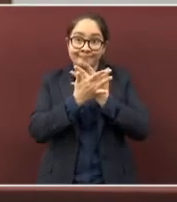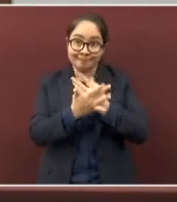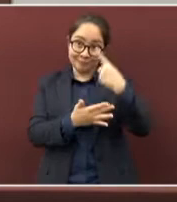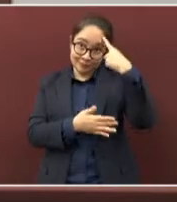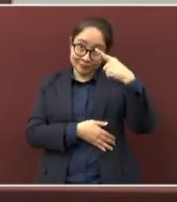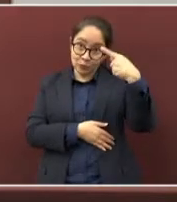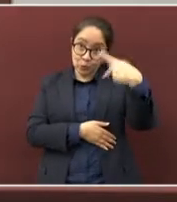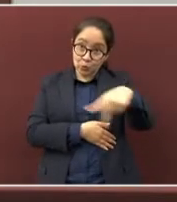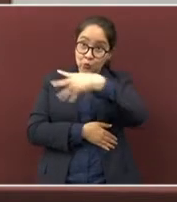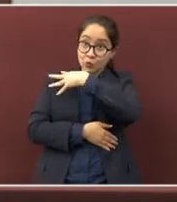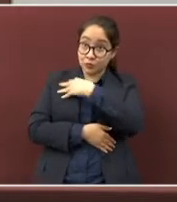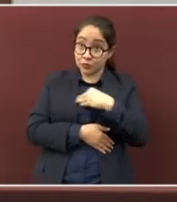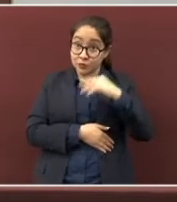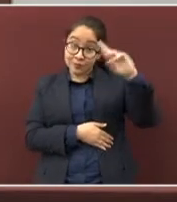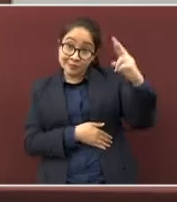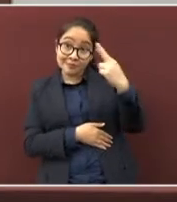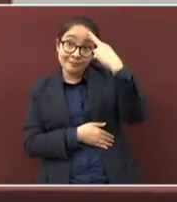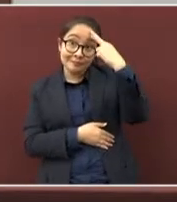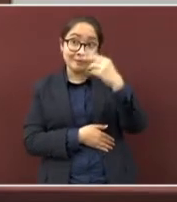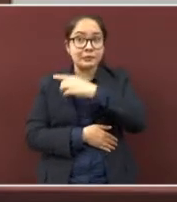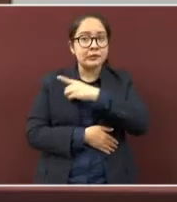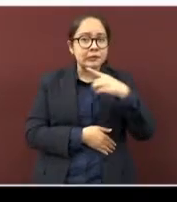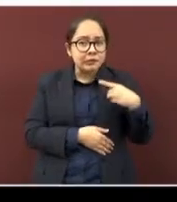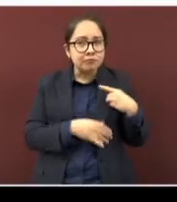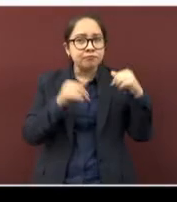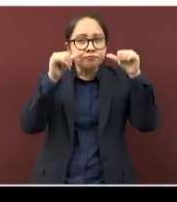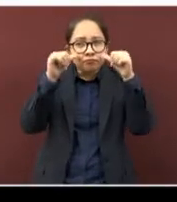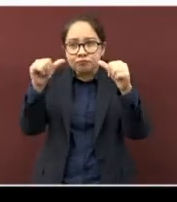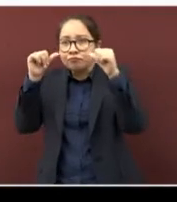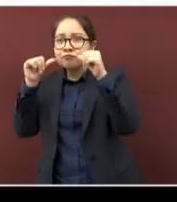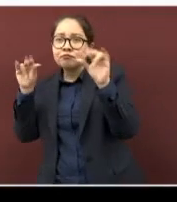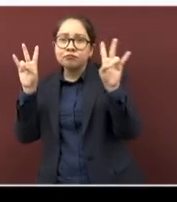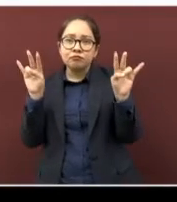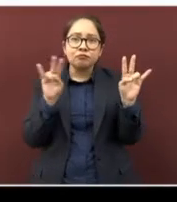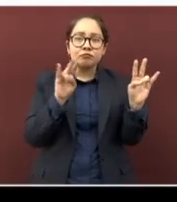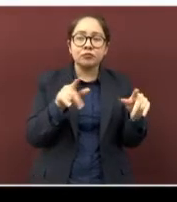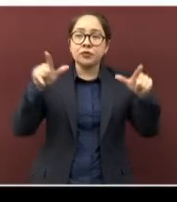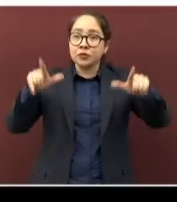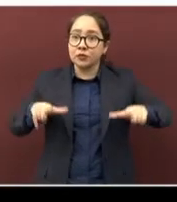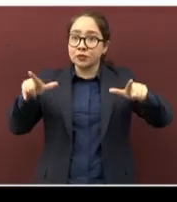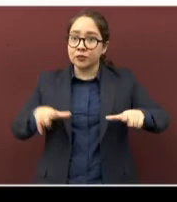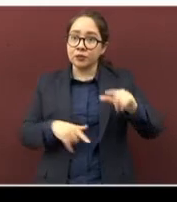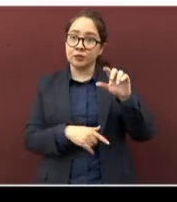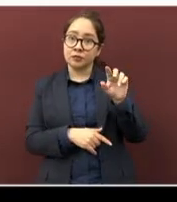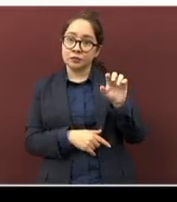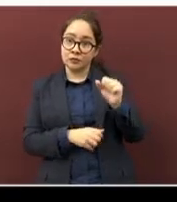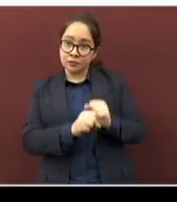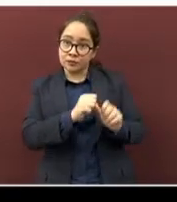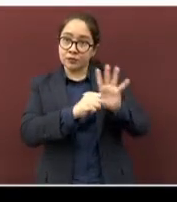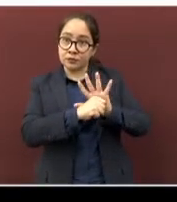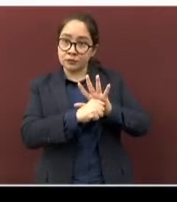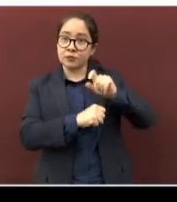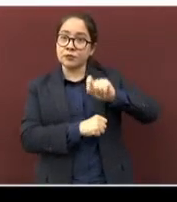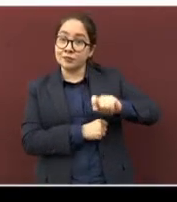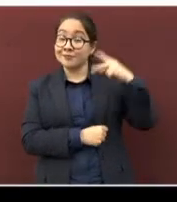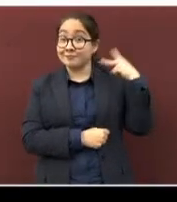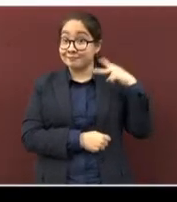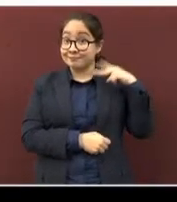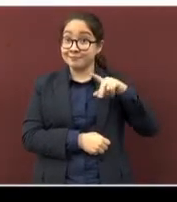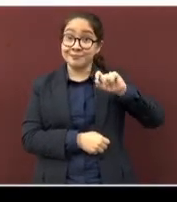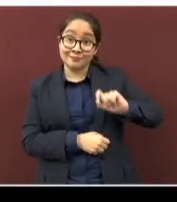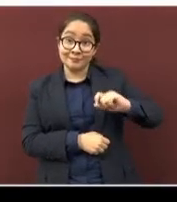hijos. Recuerden que deben estar pendientes de la página coronavirus.veracruz.gov